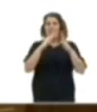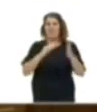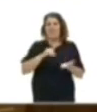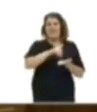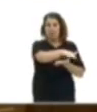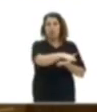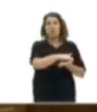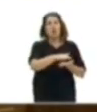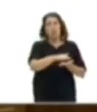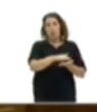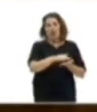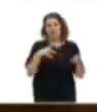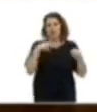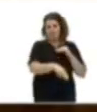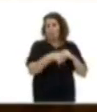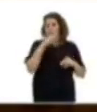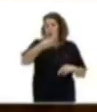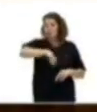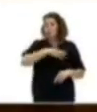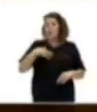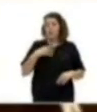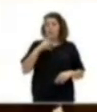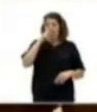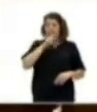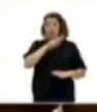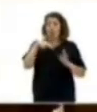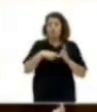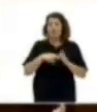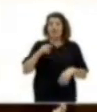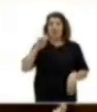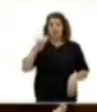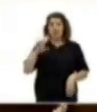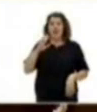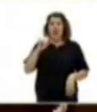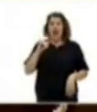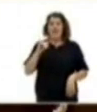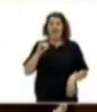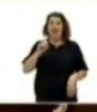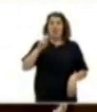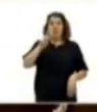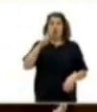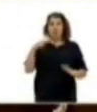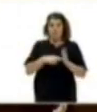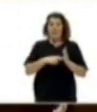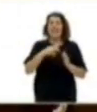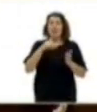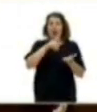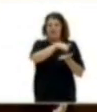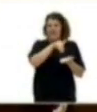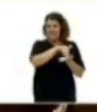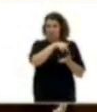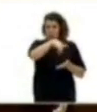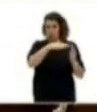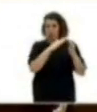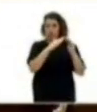desahucios en Canarias en el año 2014, dos mil desahucios en nuestra tierra. En particular, no podrán promover desahucios de